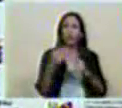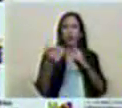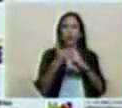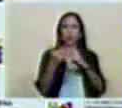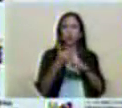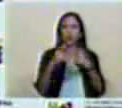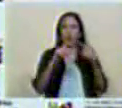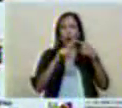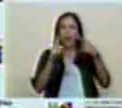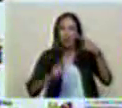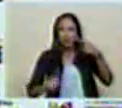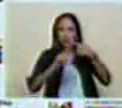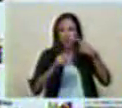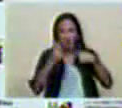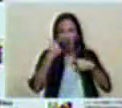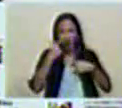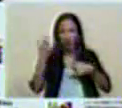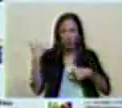ataque diario.